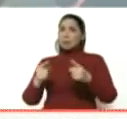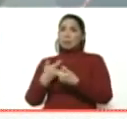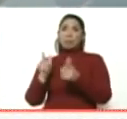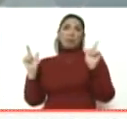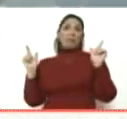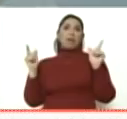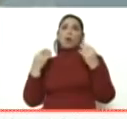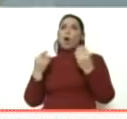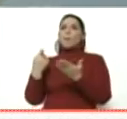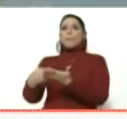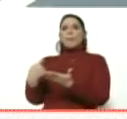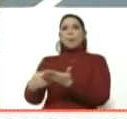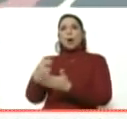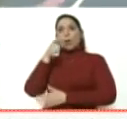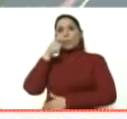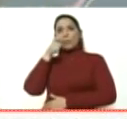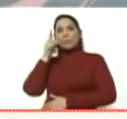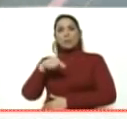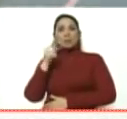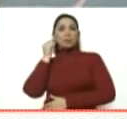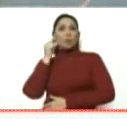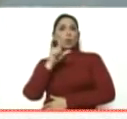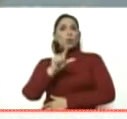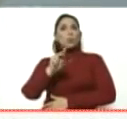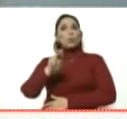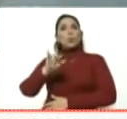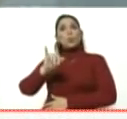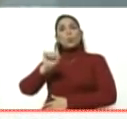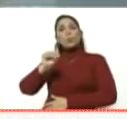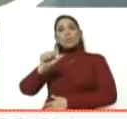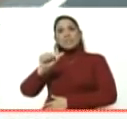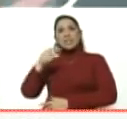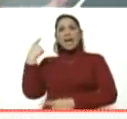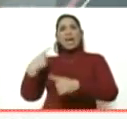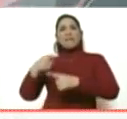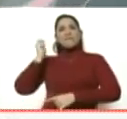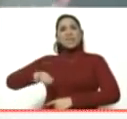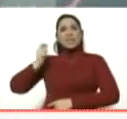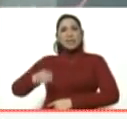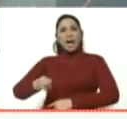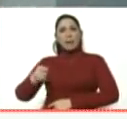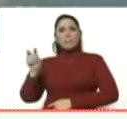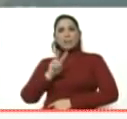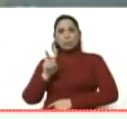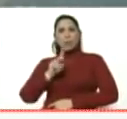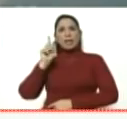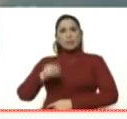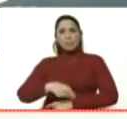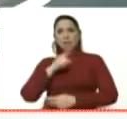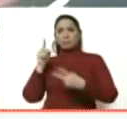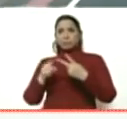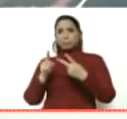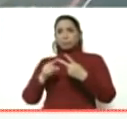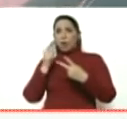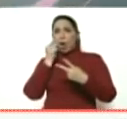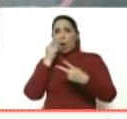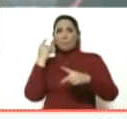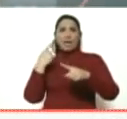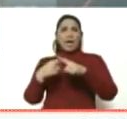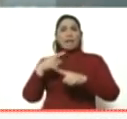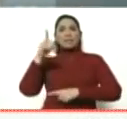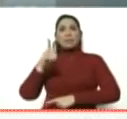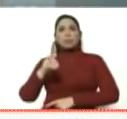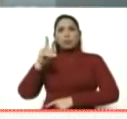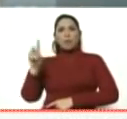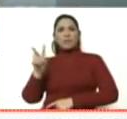financiista de esta operación. La señora Luisa Ortega en Bogotá, el señor alemán, exdiputado venezolano también